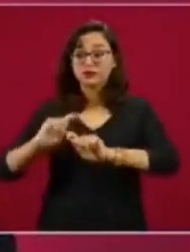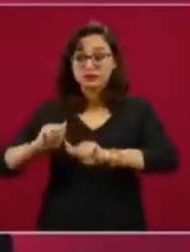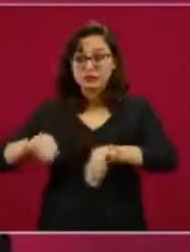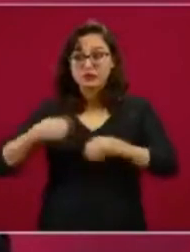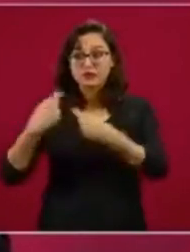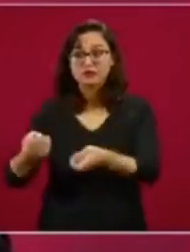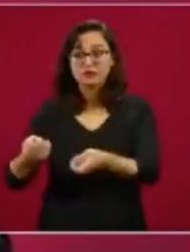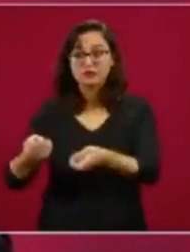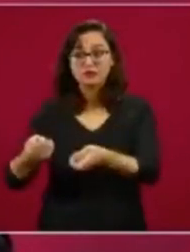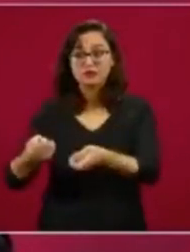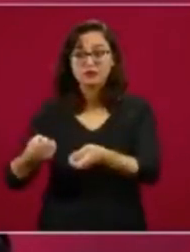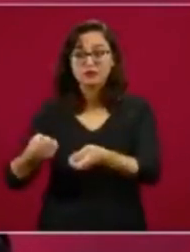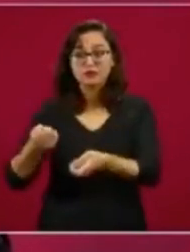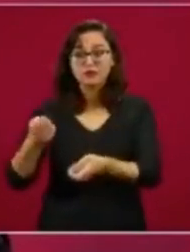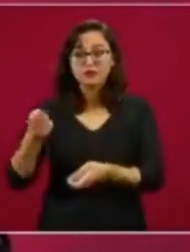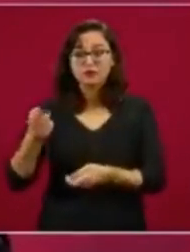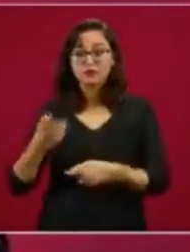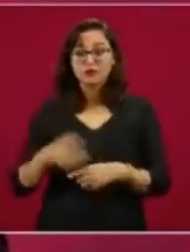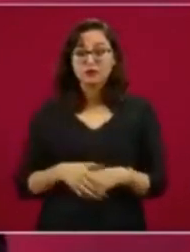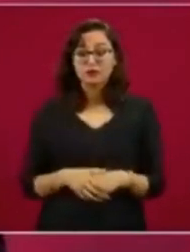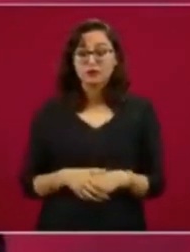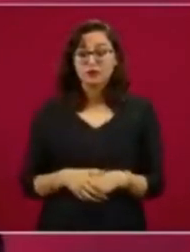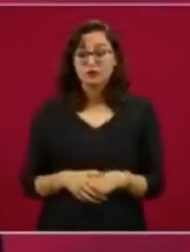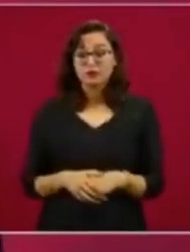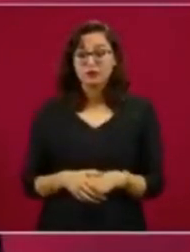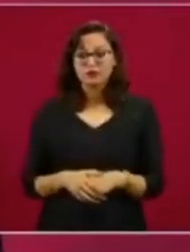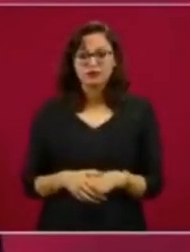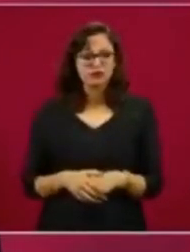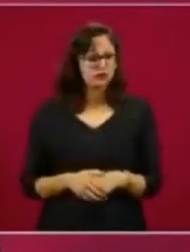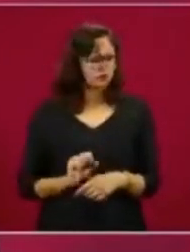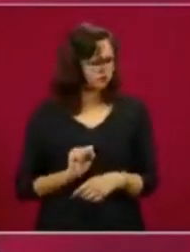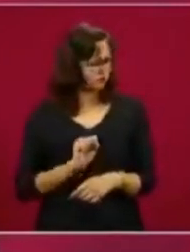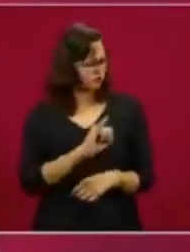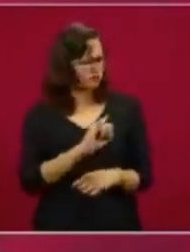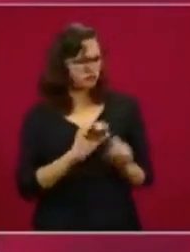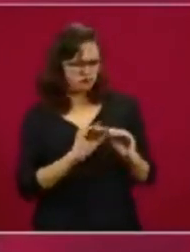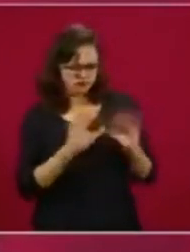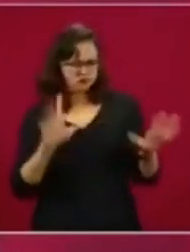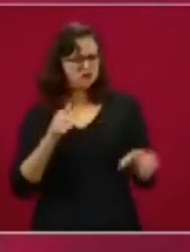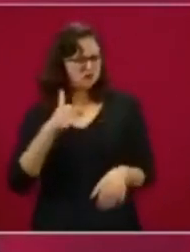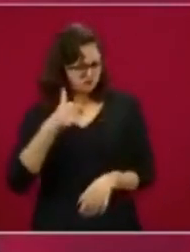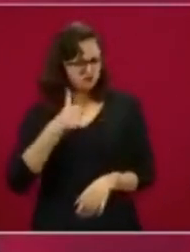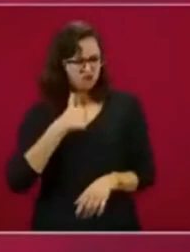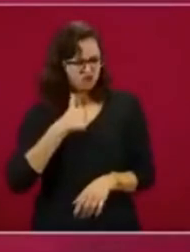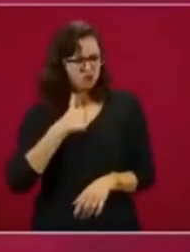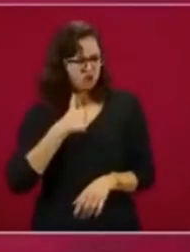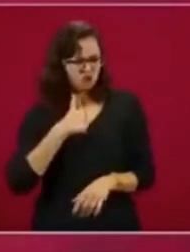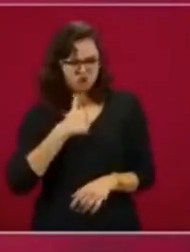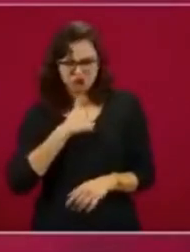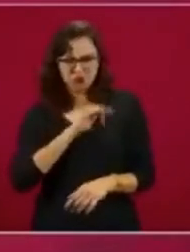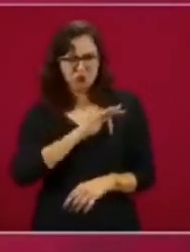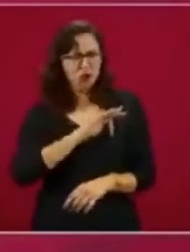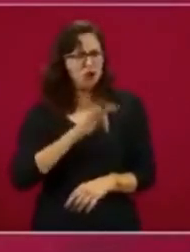Pero, ¿dónde haga falta, quiero ayudar en la transformación de México? Me contestó.